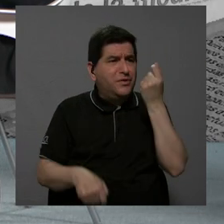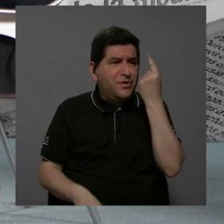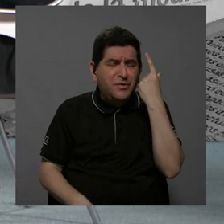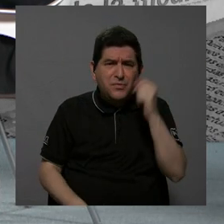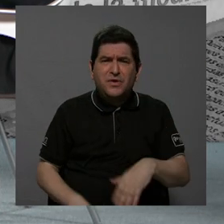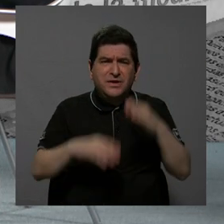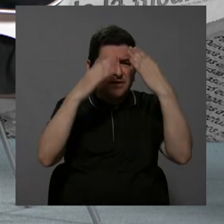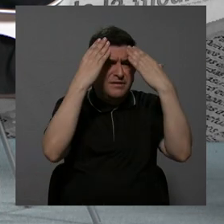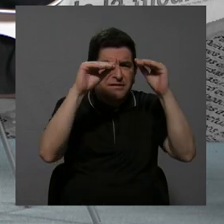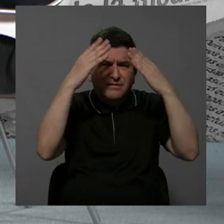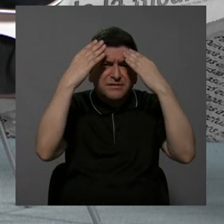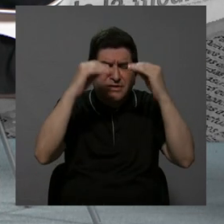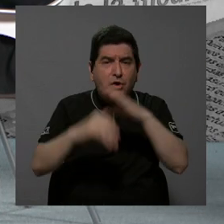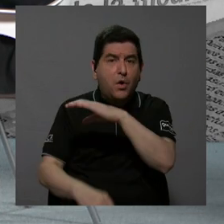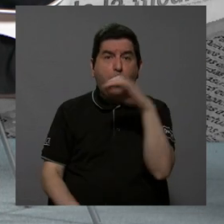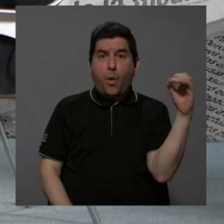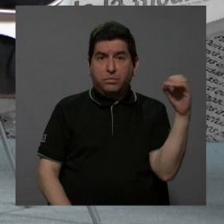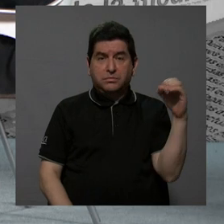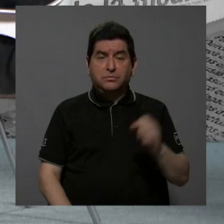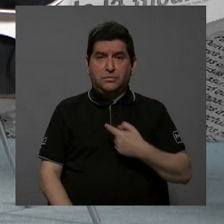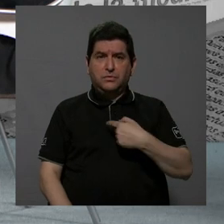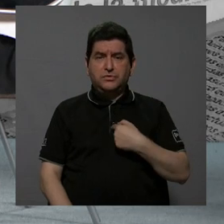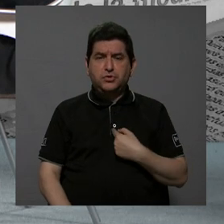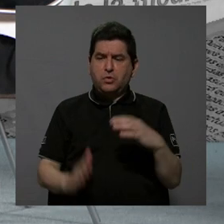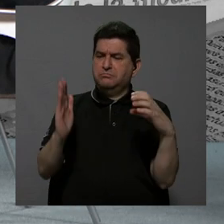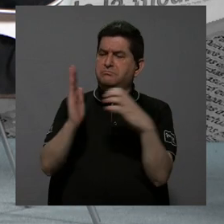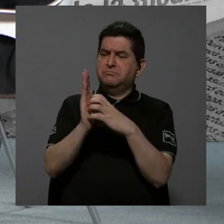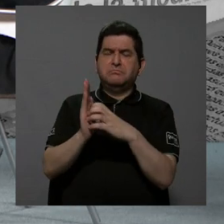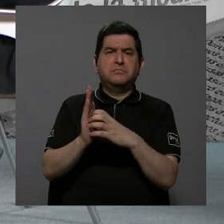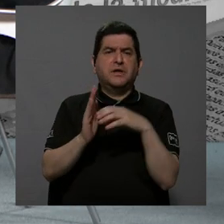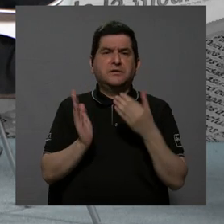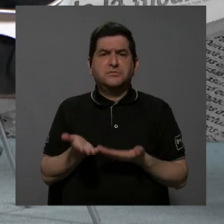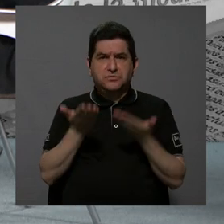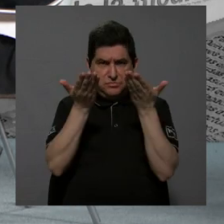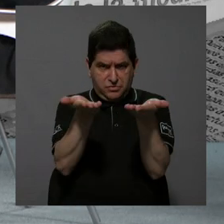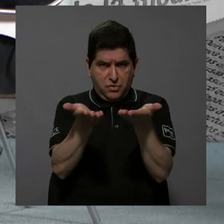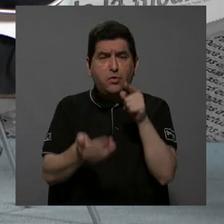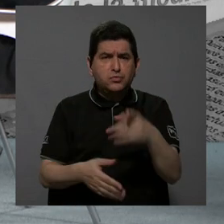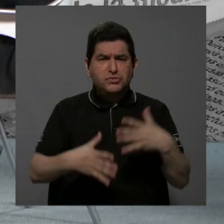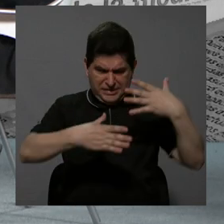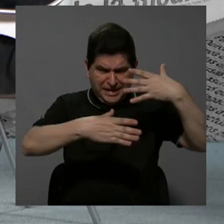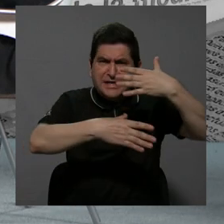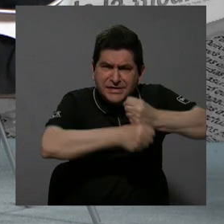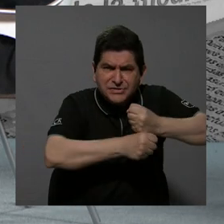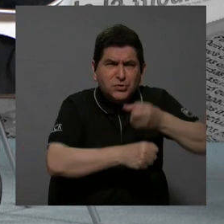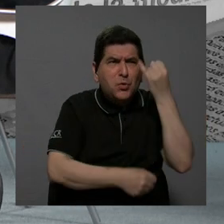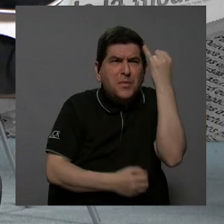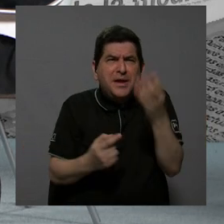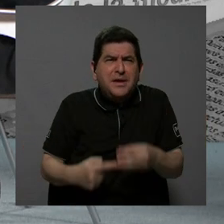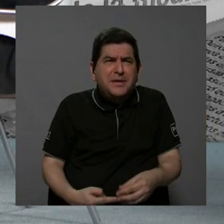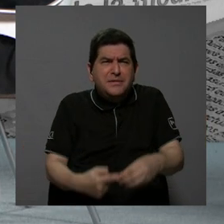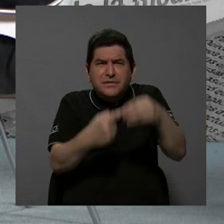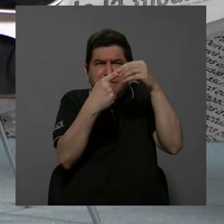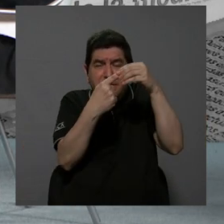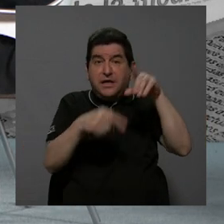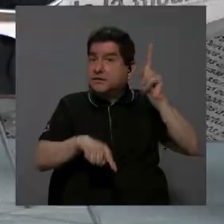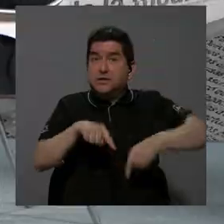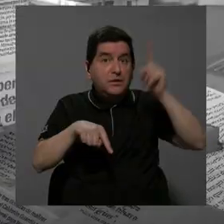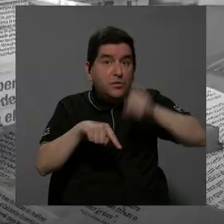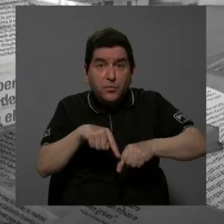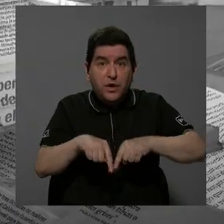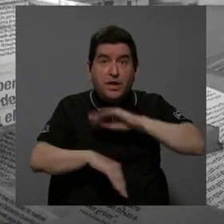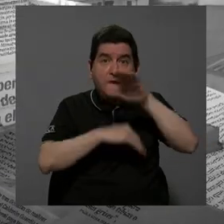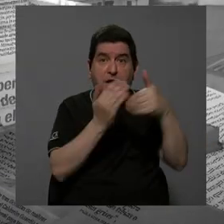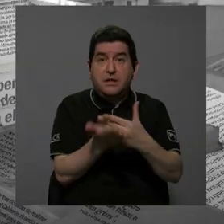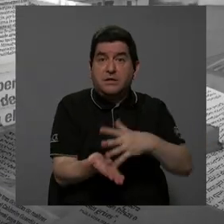una instrucción, o si yo le doy un texto y le digo que por favor me haga un resumen con las ideas más importantes, si usted no lo puede hacer, todo el